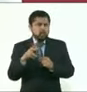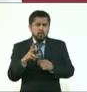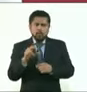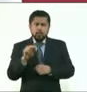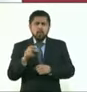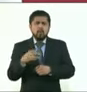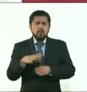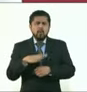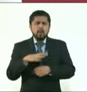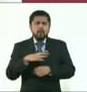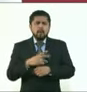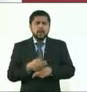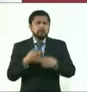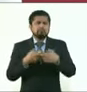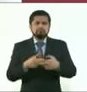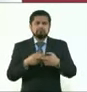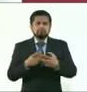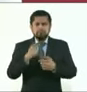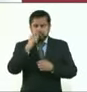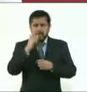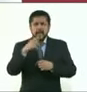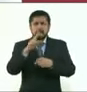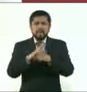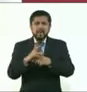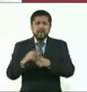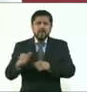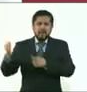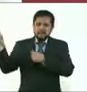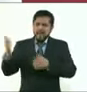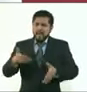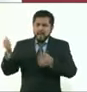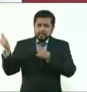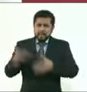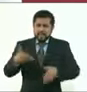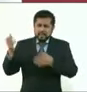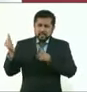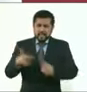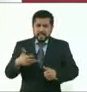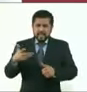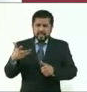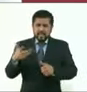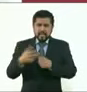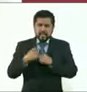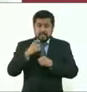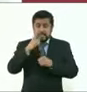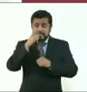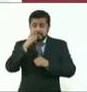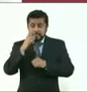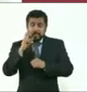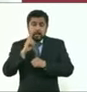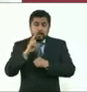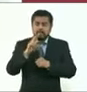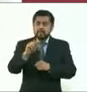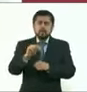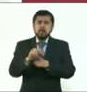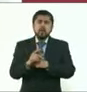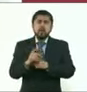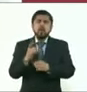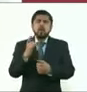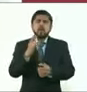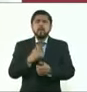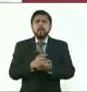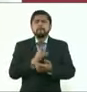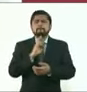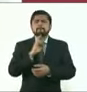no es un asunto de adquirir muchísimo más pruebas. Mejor orientamos los recursos a lo que se requiere, que es la